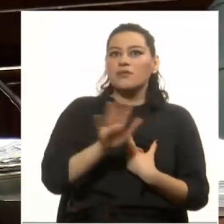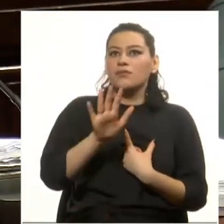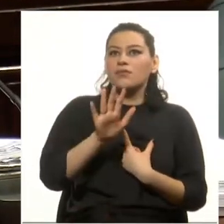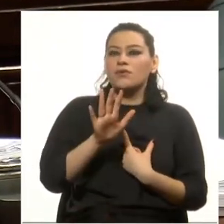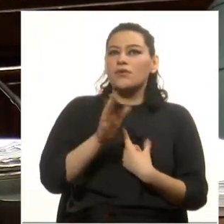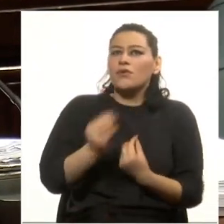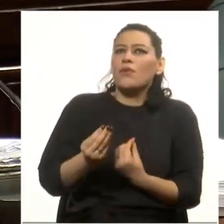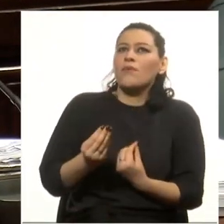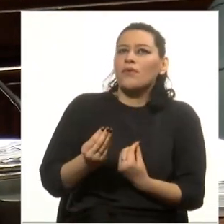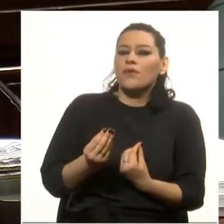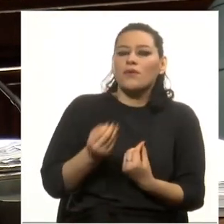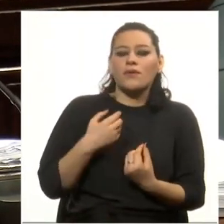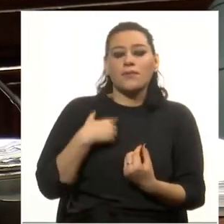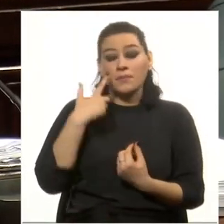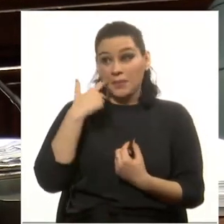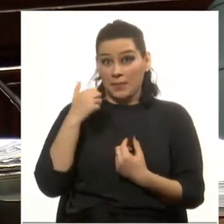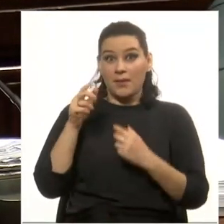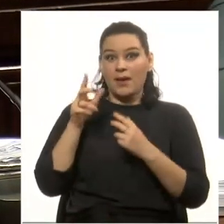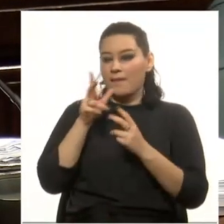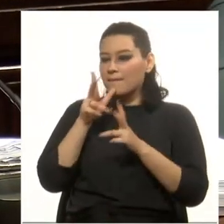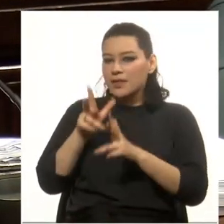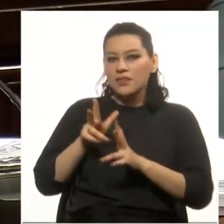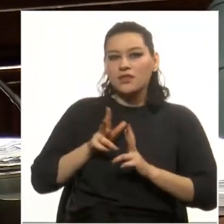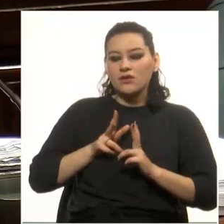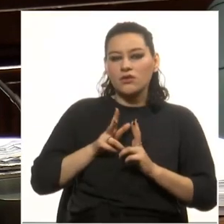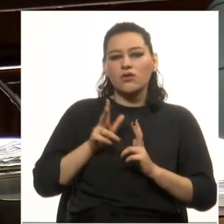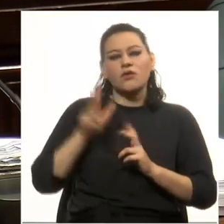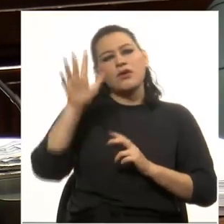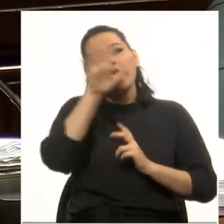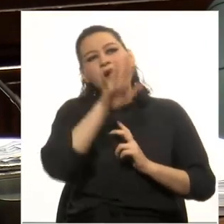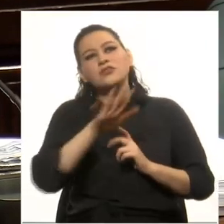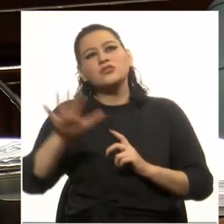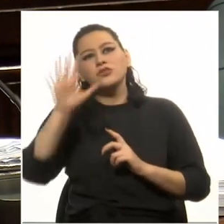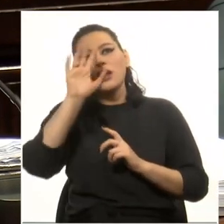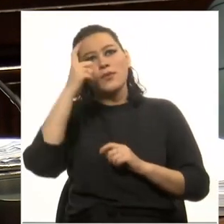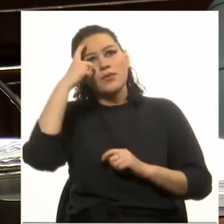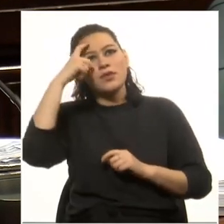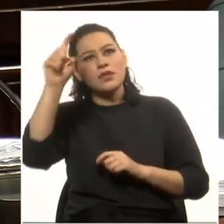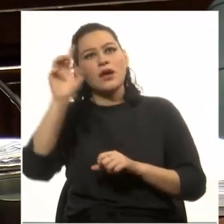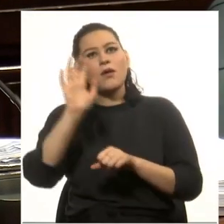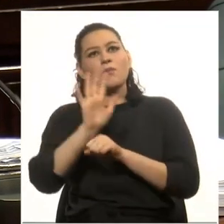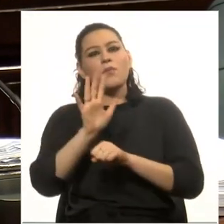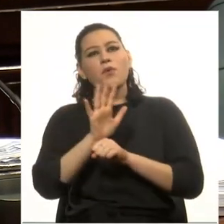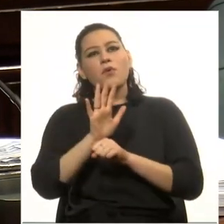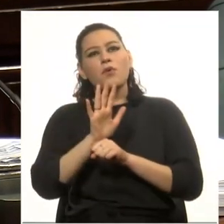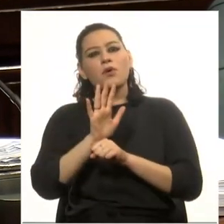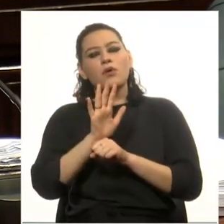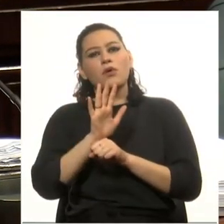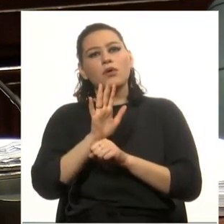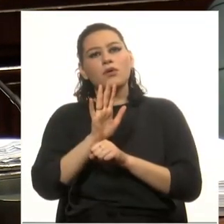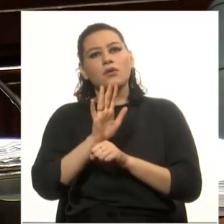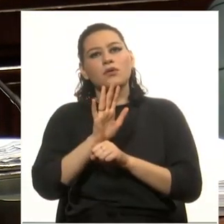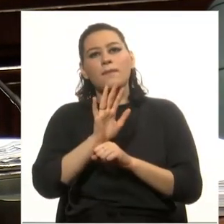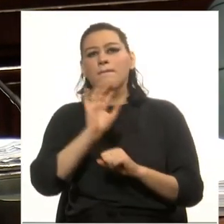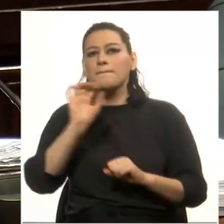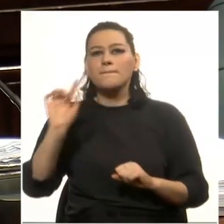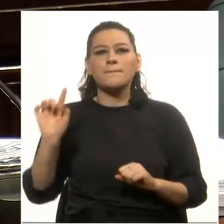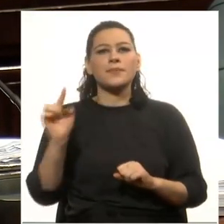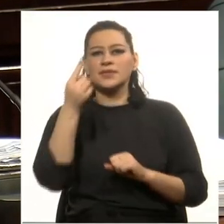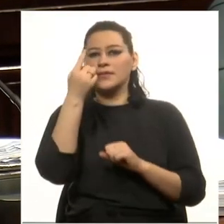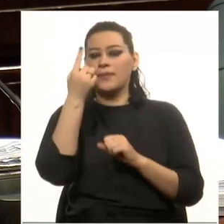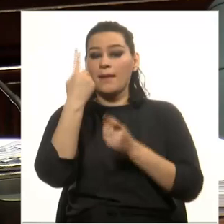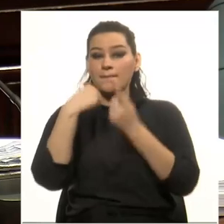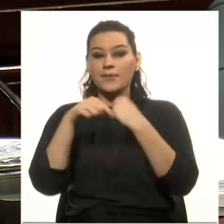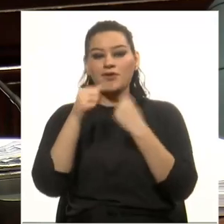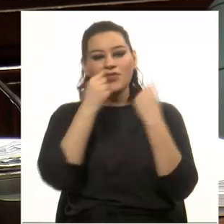dijo, mirá, el nacionalismo es como un prisma que puede tener